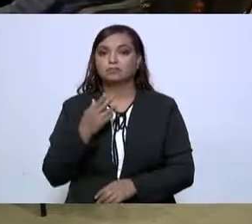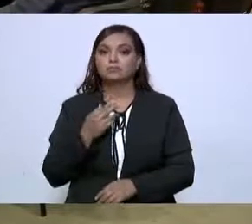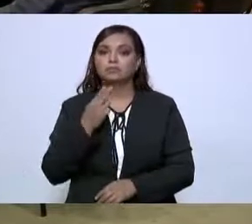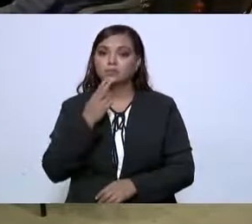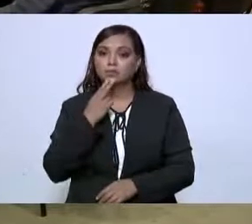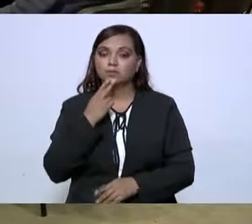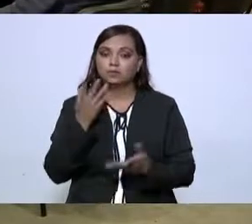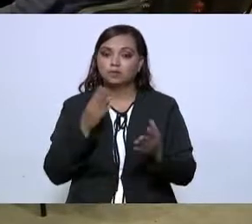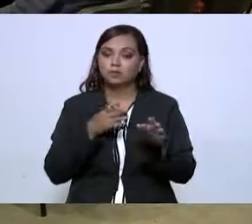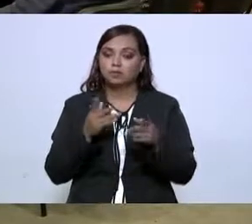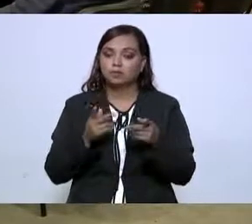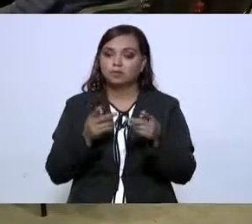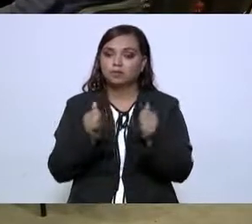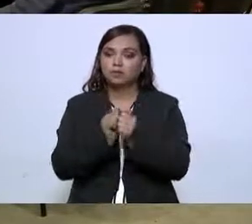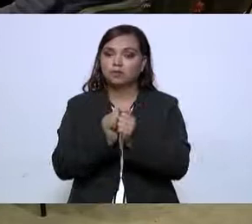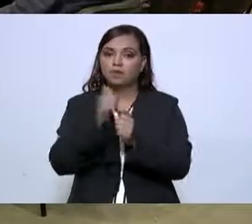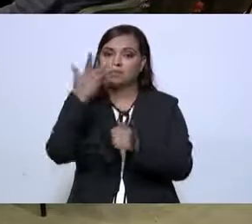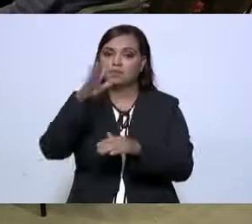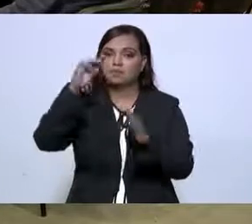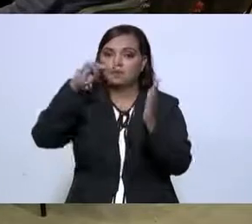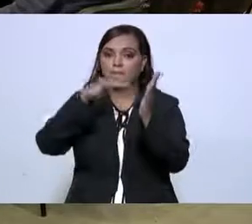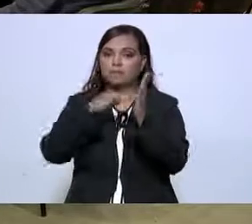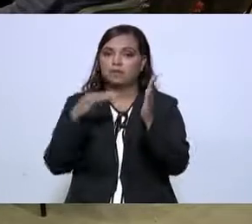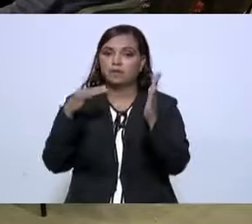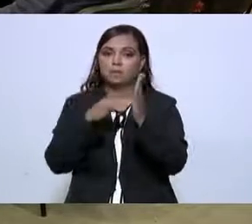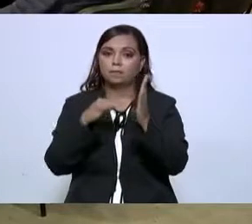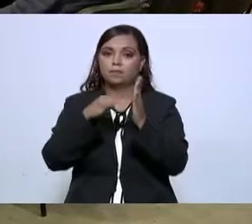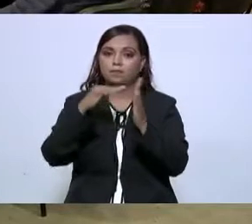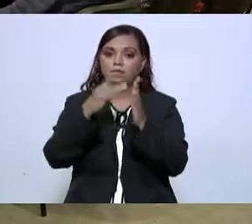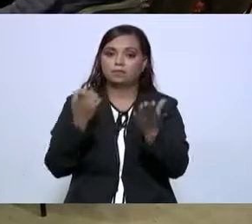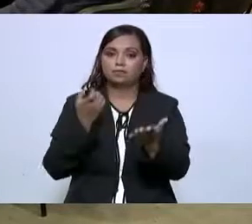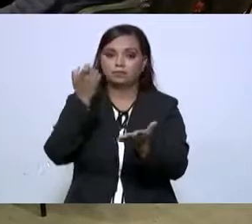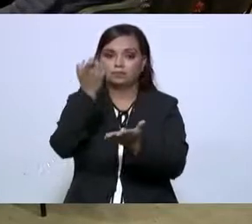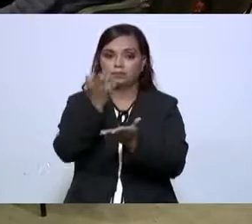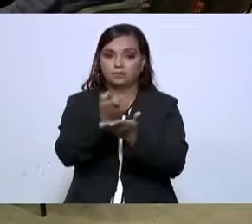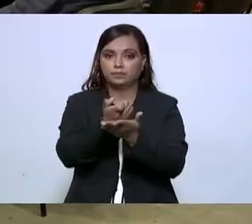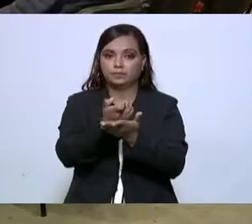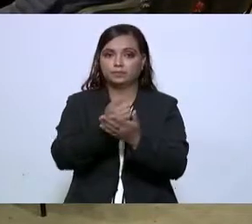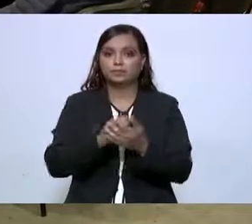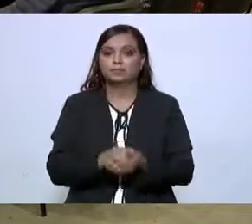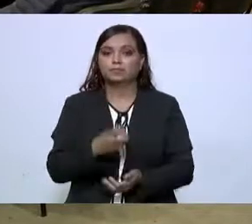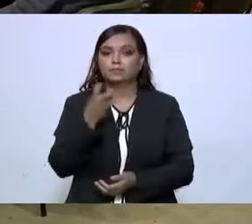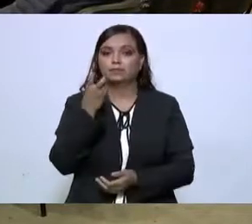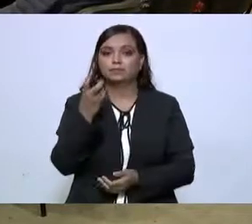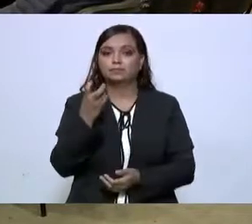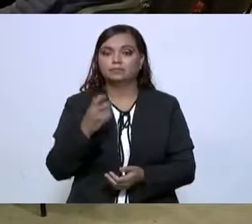alrededor de 10 mil millones de pesos. Esto